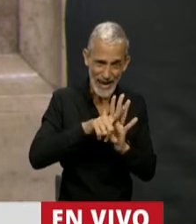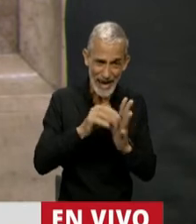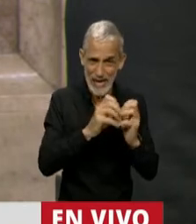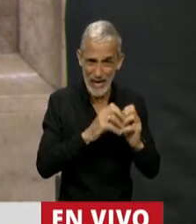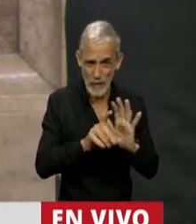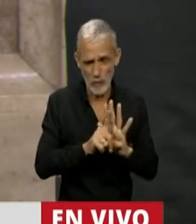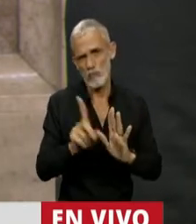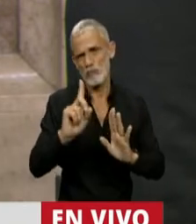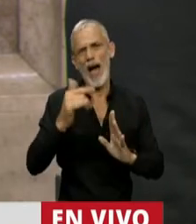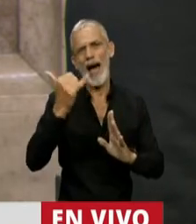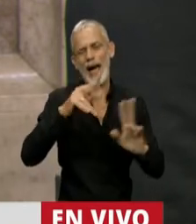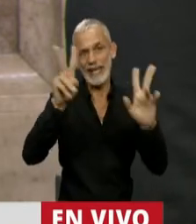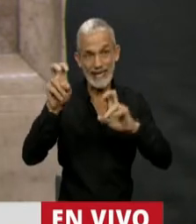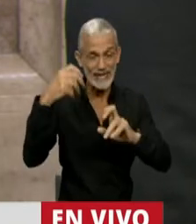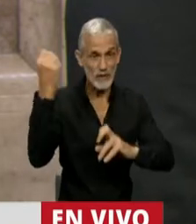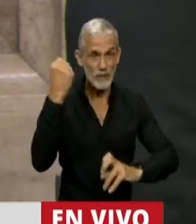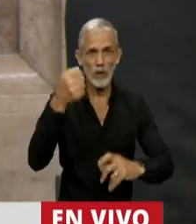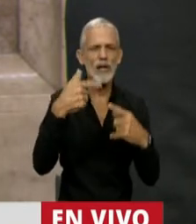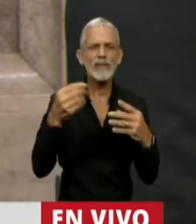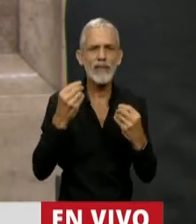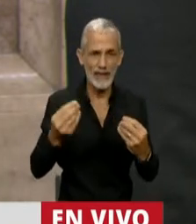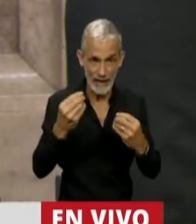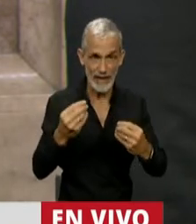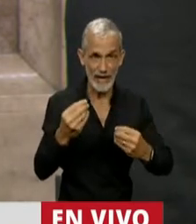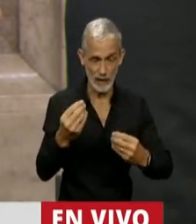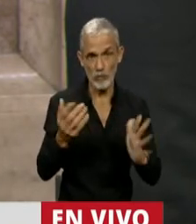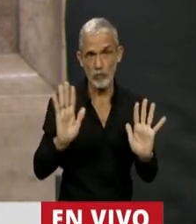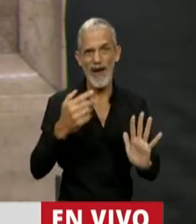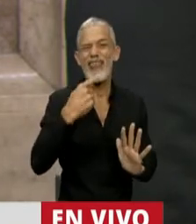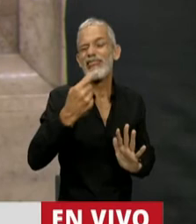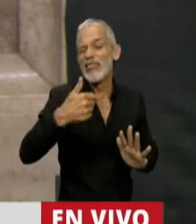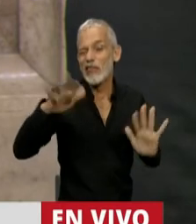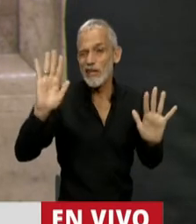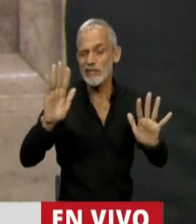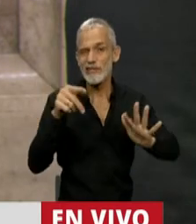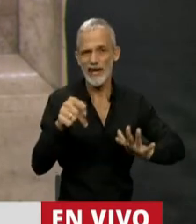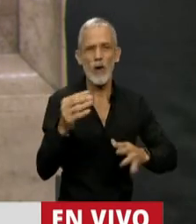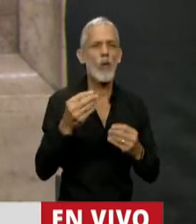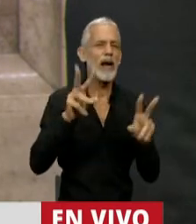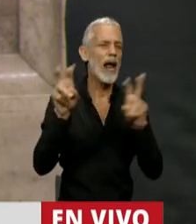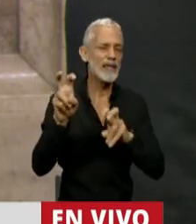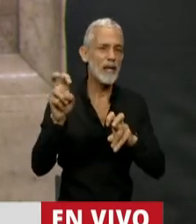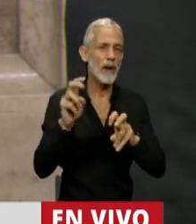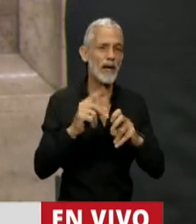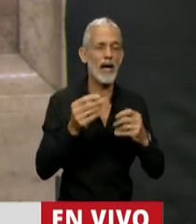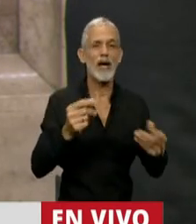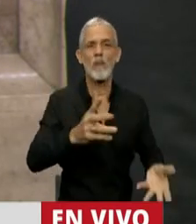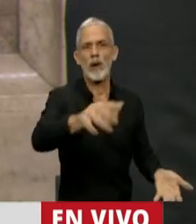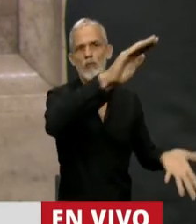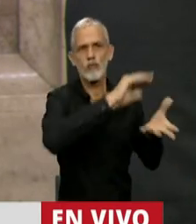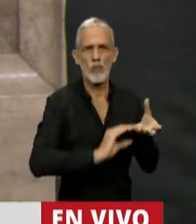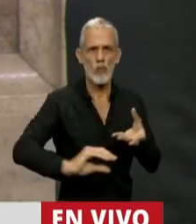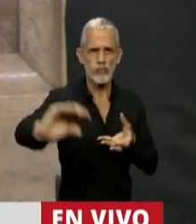hay una cuestión importante que se menciona, que se ha mencionado, que es el tema de la coparticipación